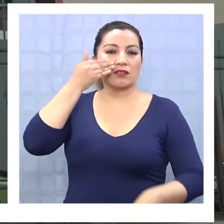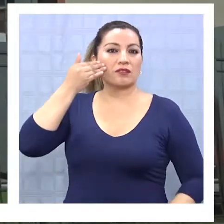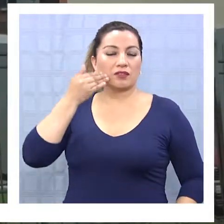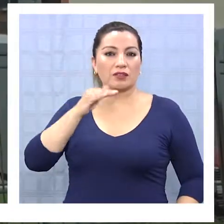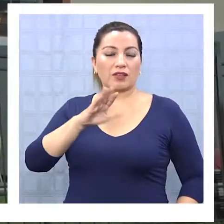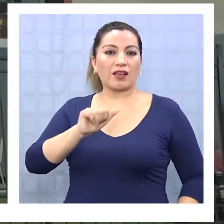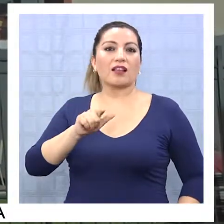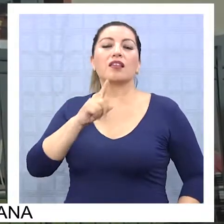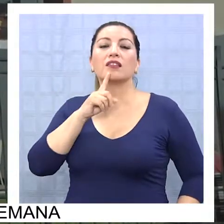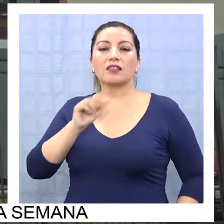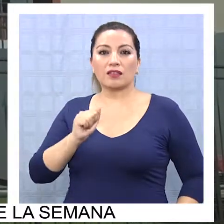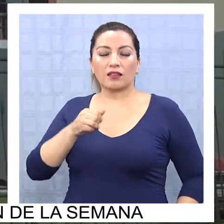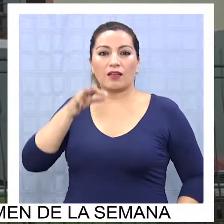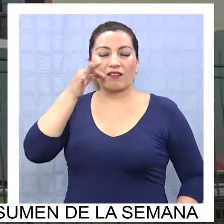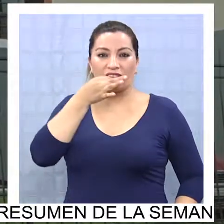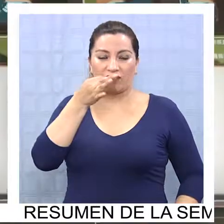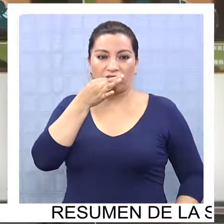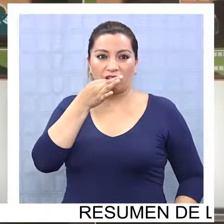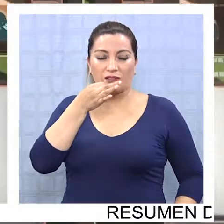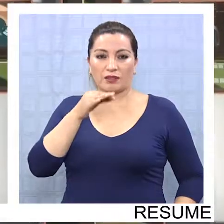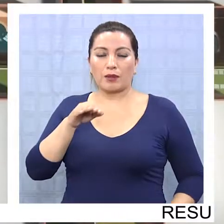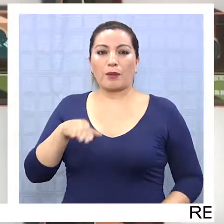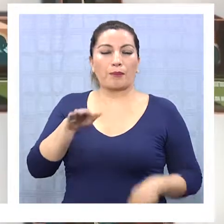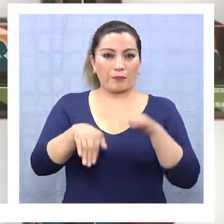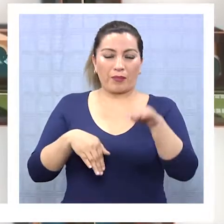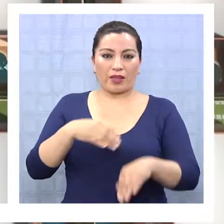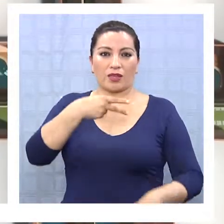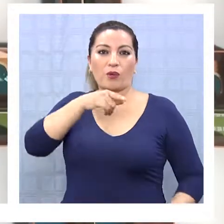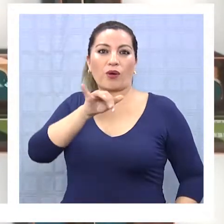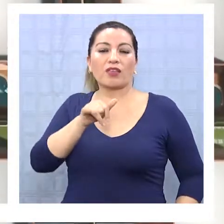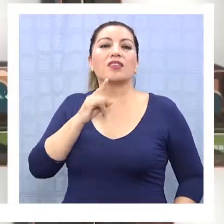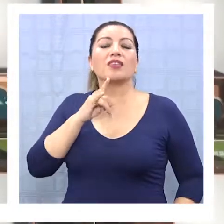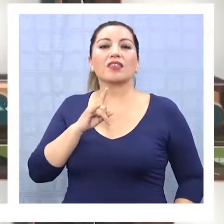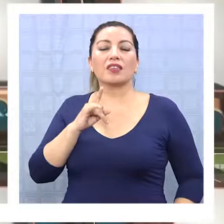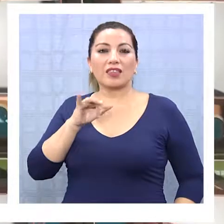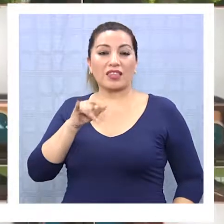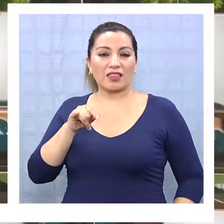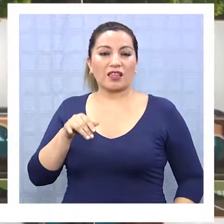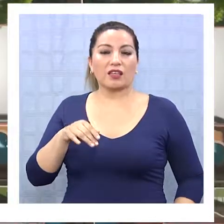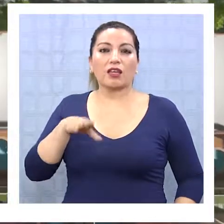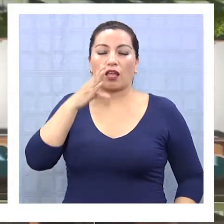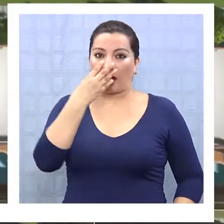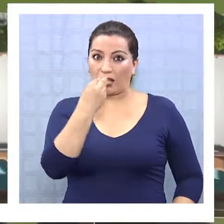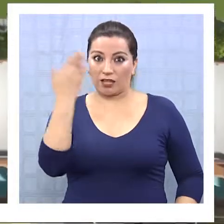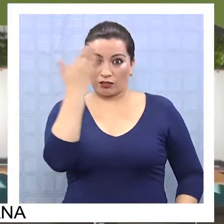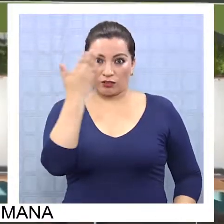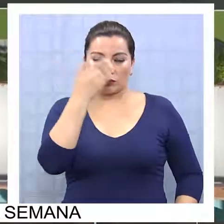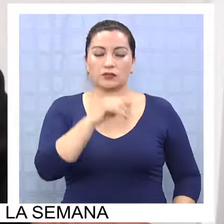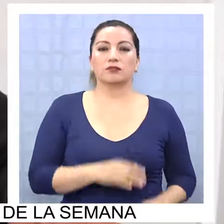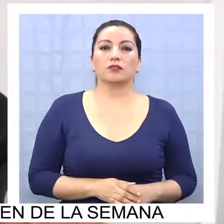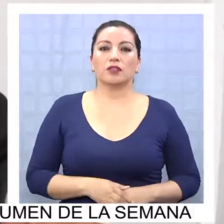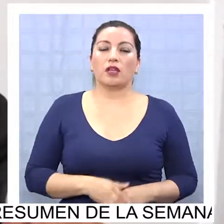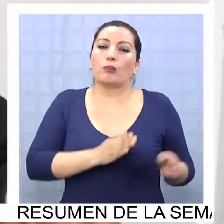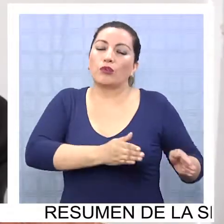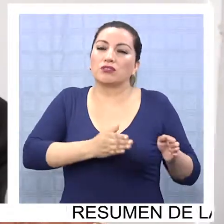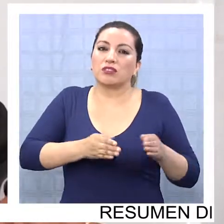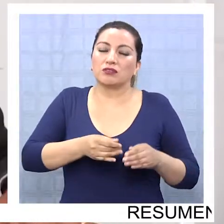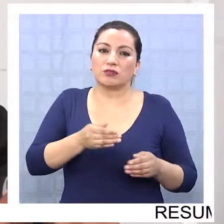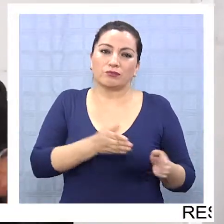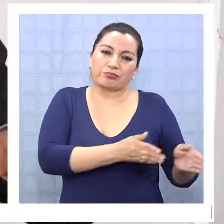Alto y Caleta Los Verdes, Playa Huayquique y Playa Lobito. Este proceso fue largo, viene desde